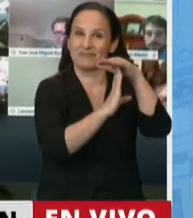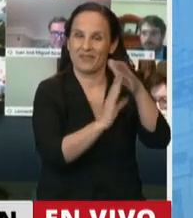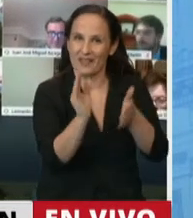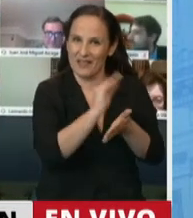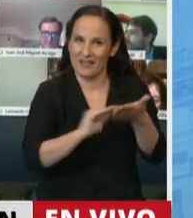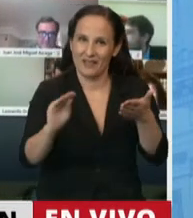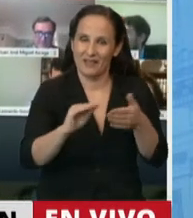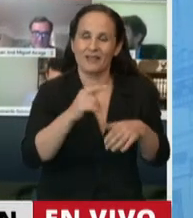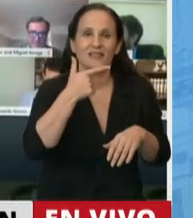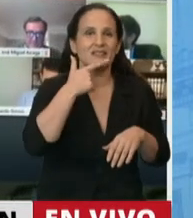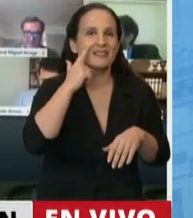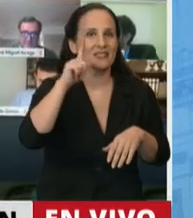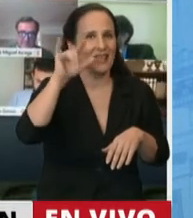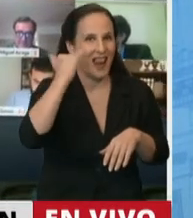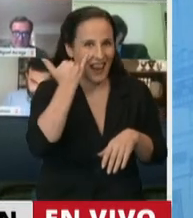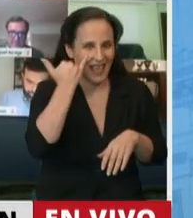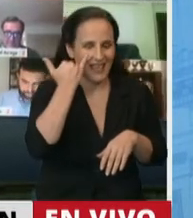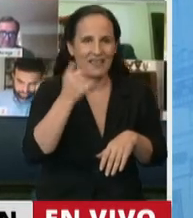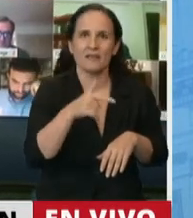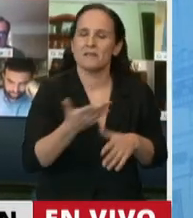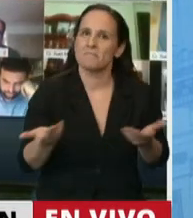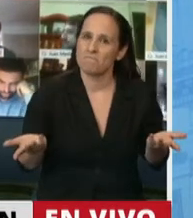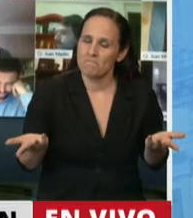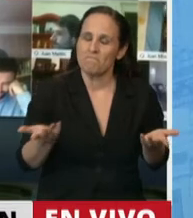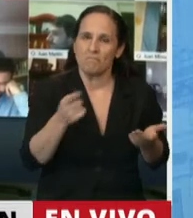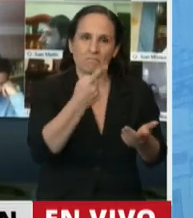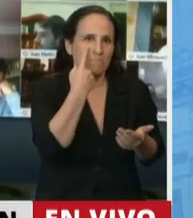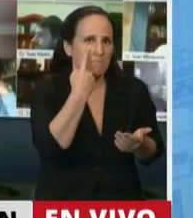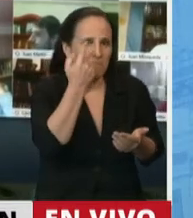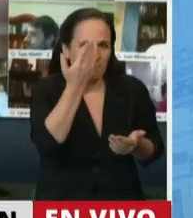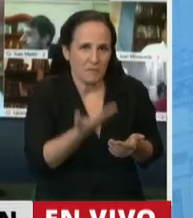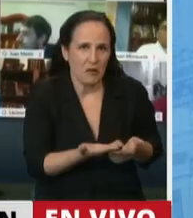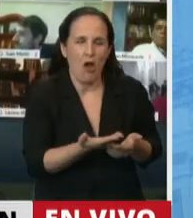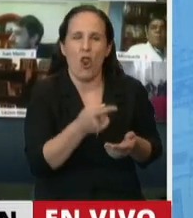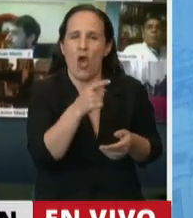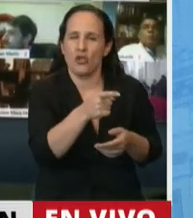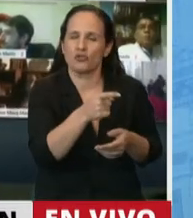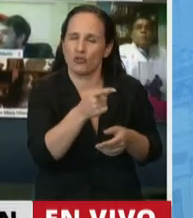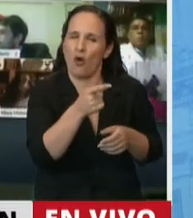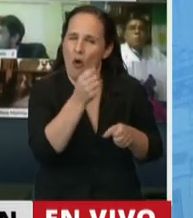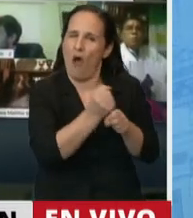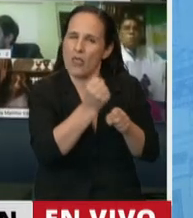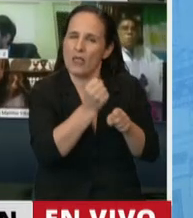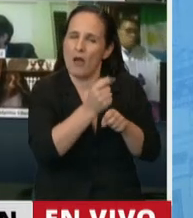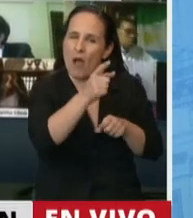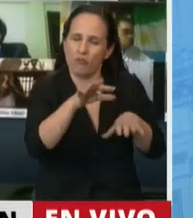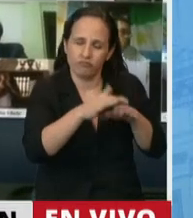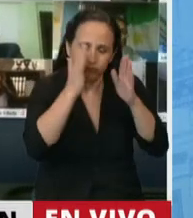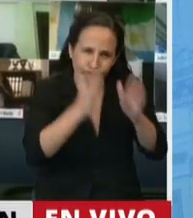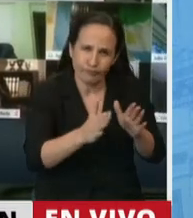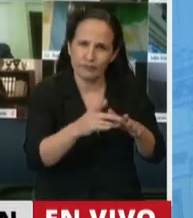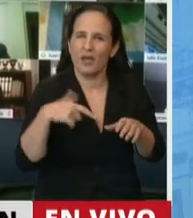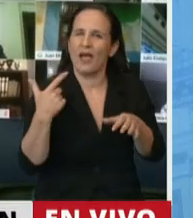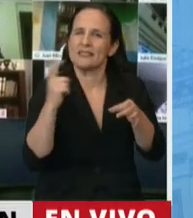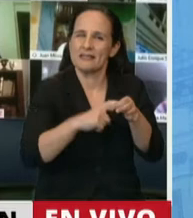diputada Vanessa Siley. Conozco perfectamente y conocemos de su gran compromiso con el mundo laboral y sindical.